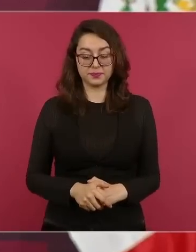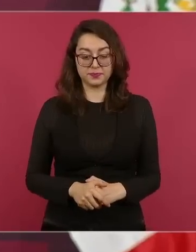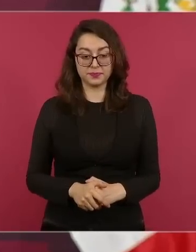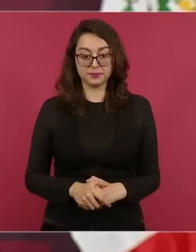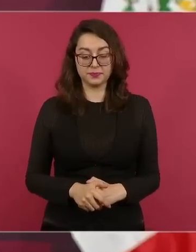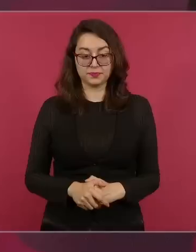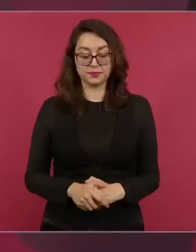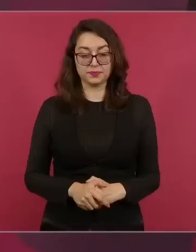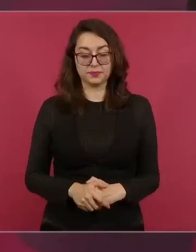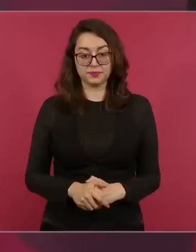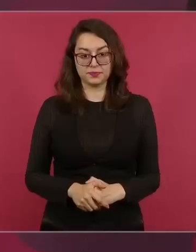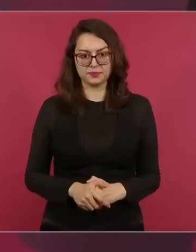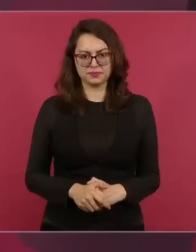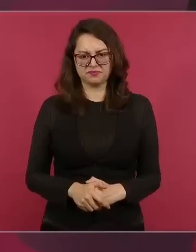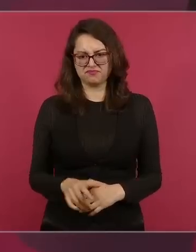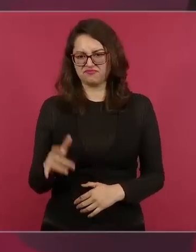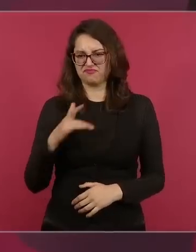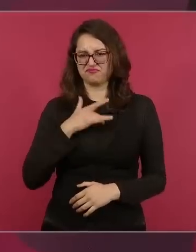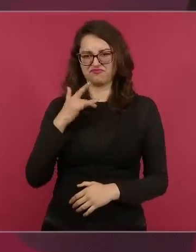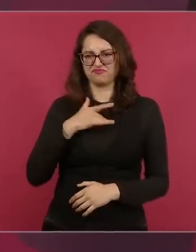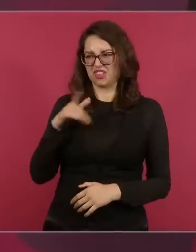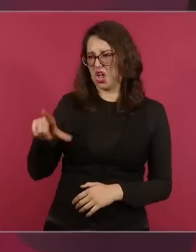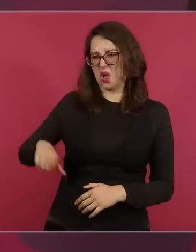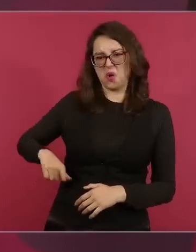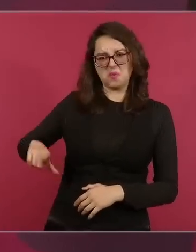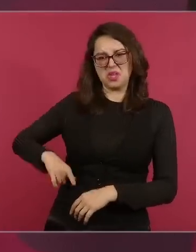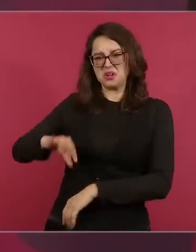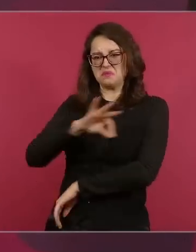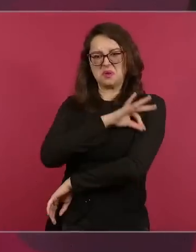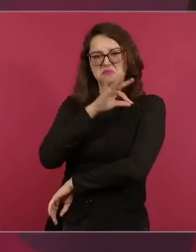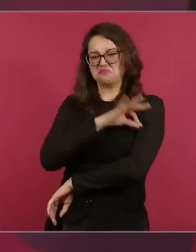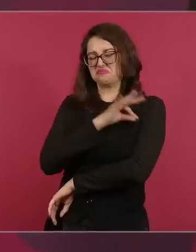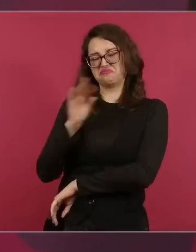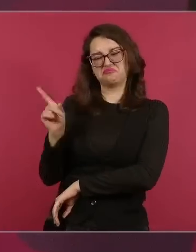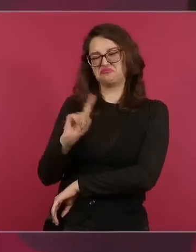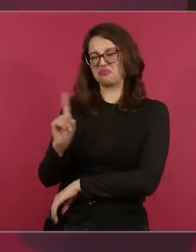Quien tiene la desconfianza, quien